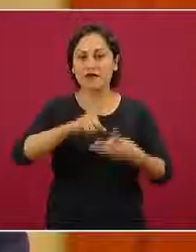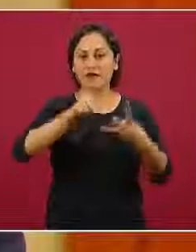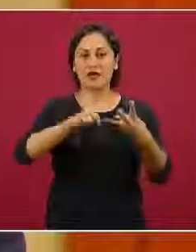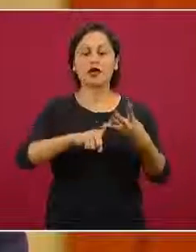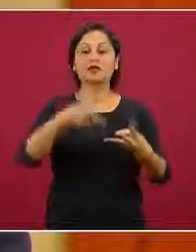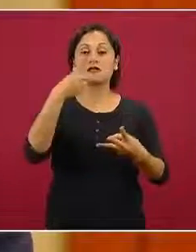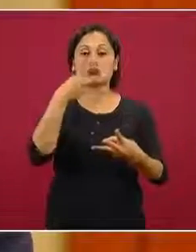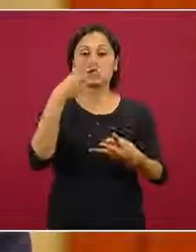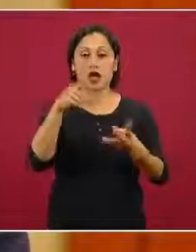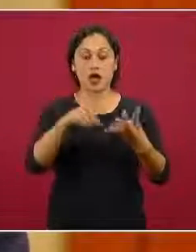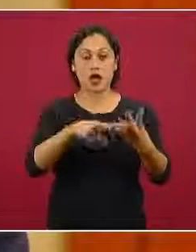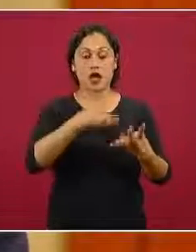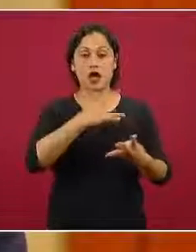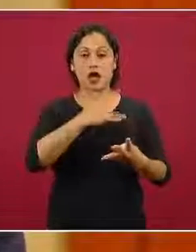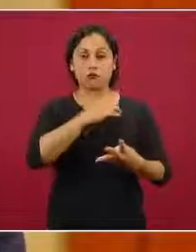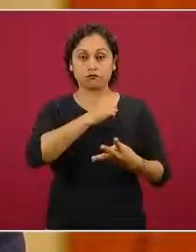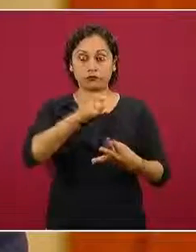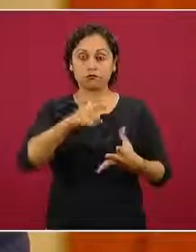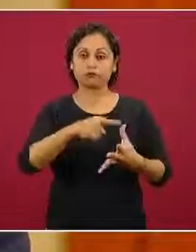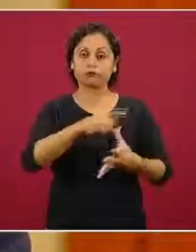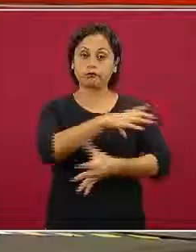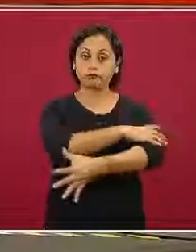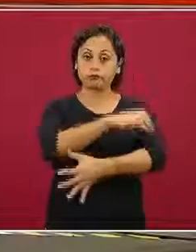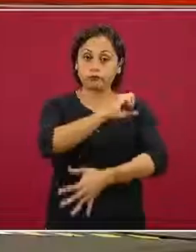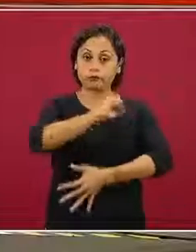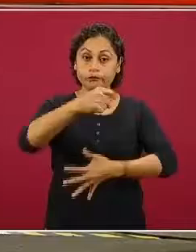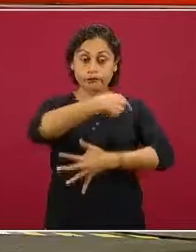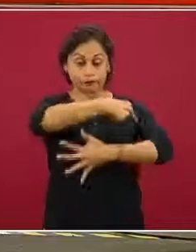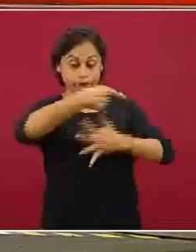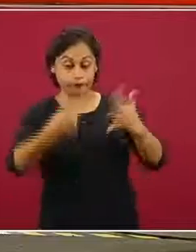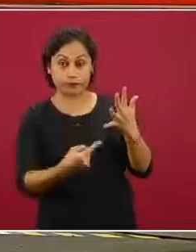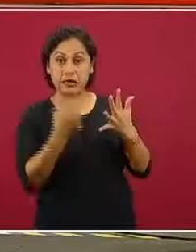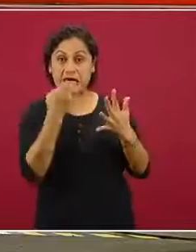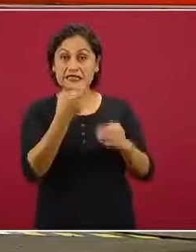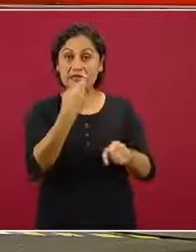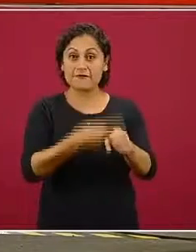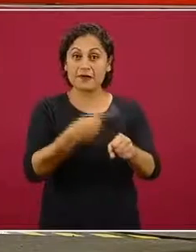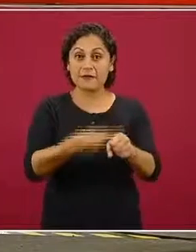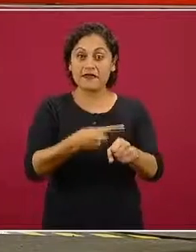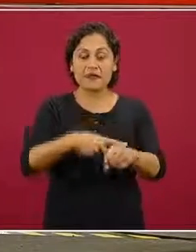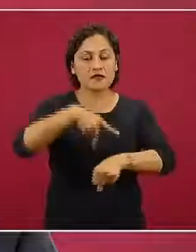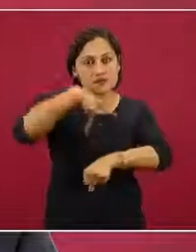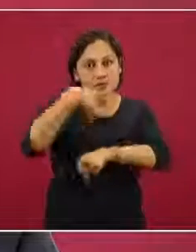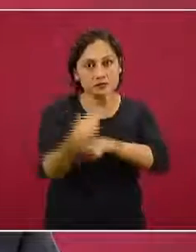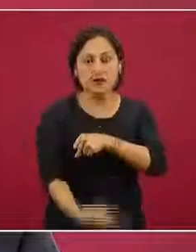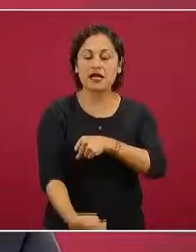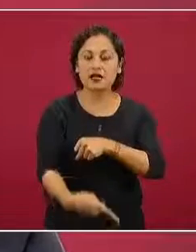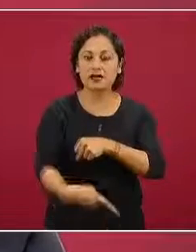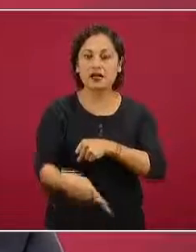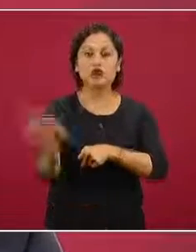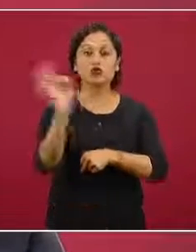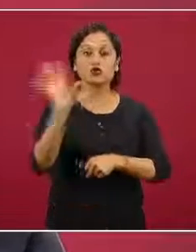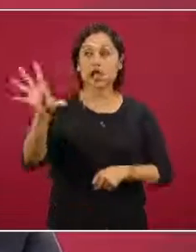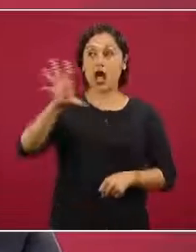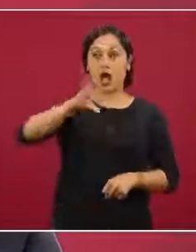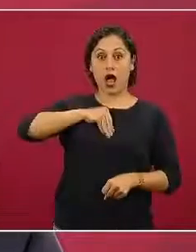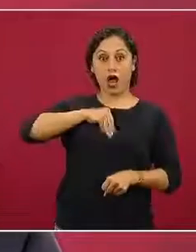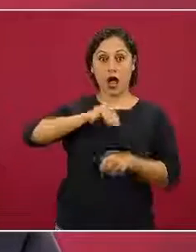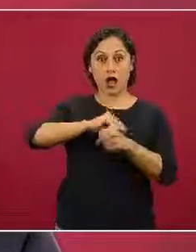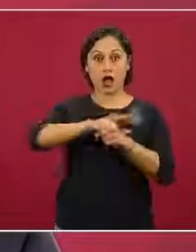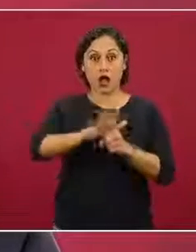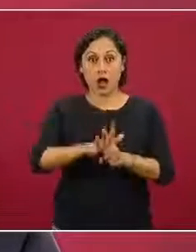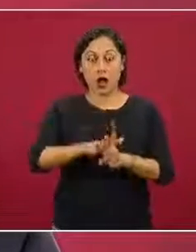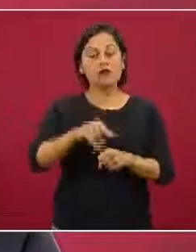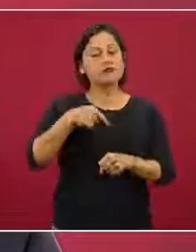las enfermedades que hacen más probable que una persona muera de COVID si es que se infecta